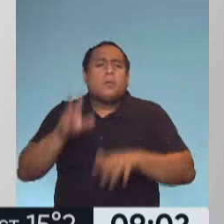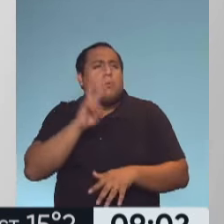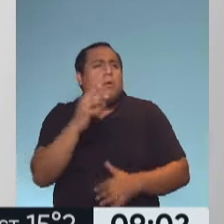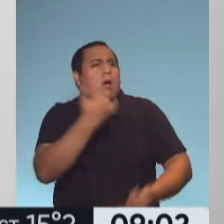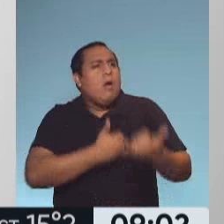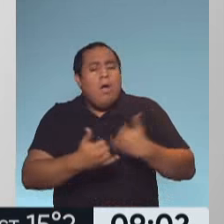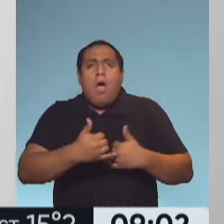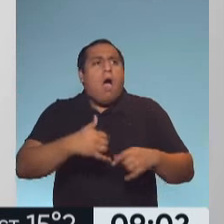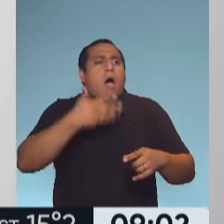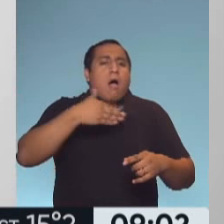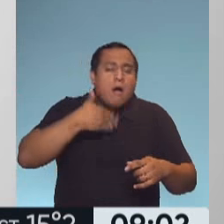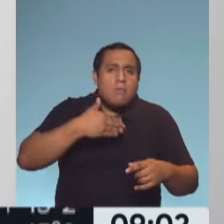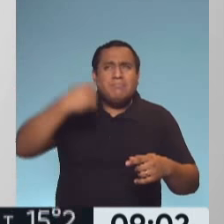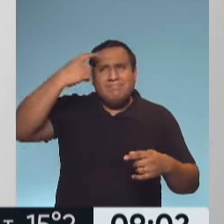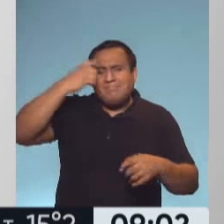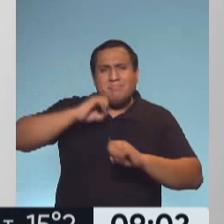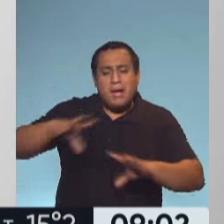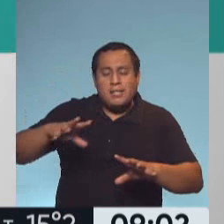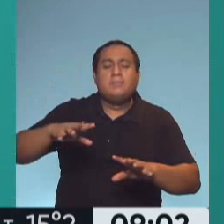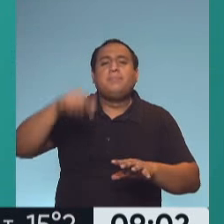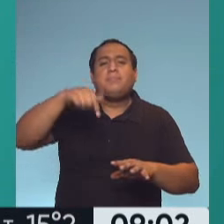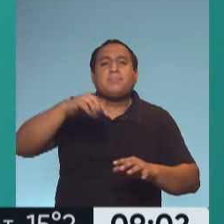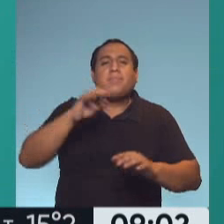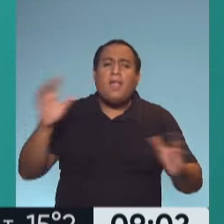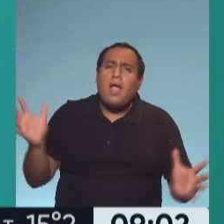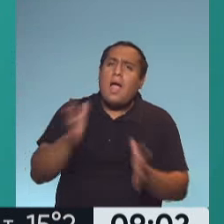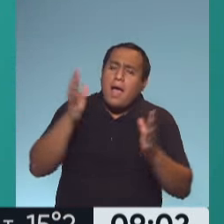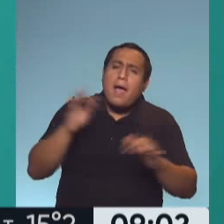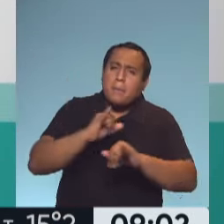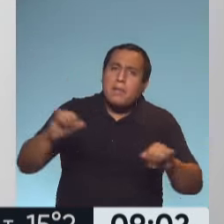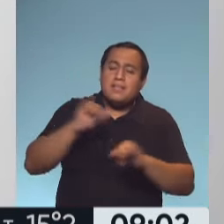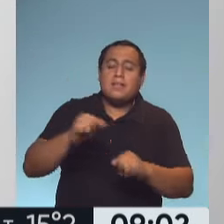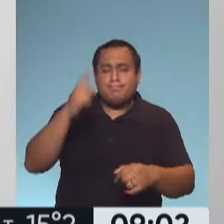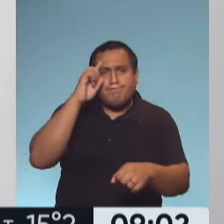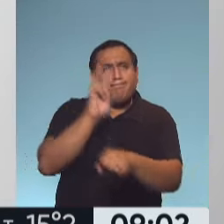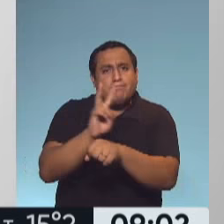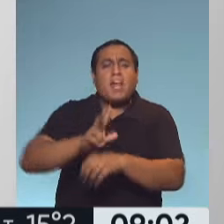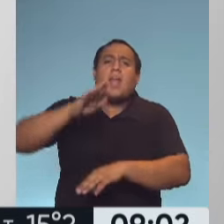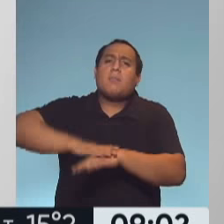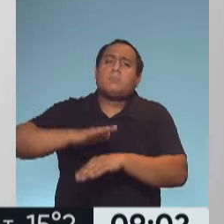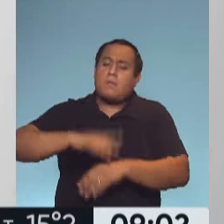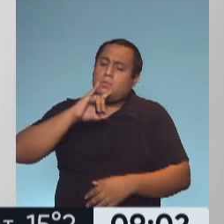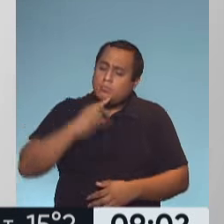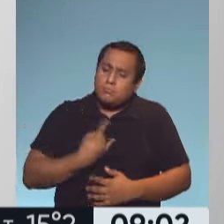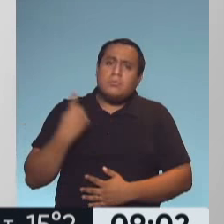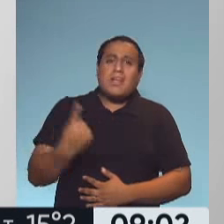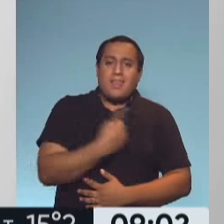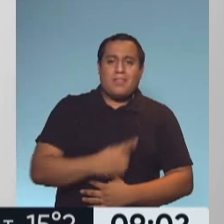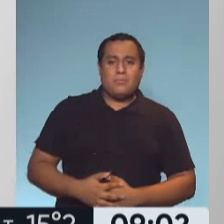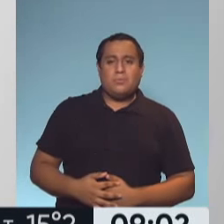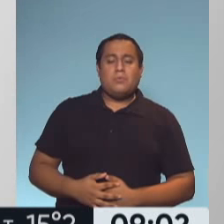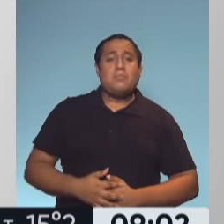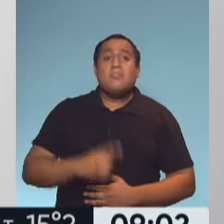Empezar por esto que veíamos recién, una campaña de concientización que apela a la responsabilidad individual y que muestra claramente lo que